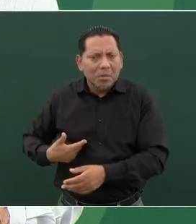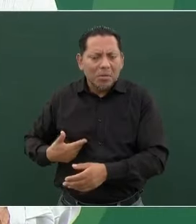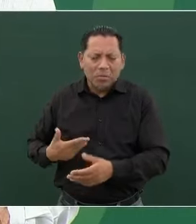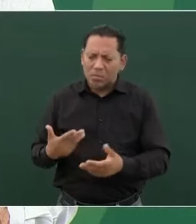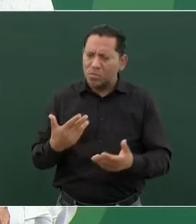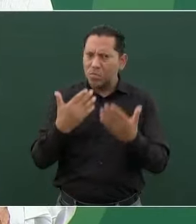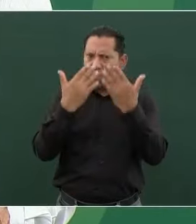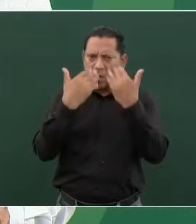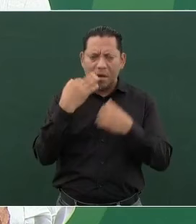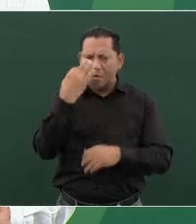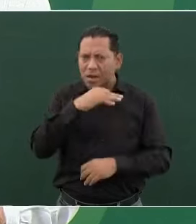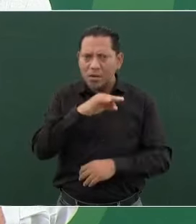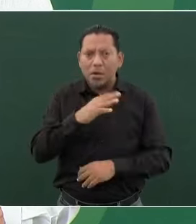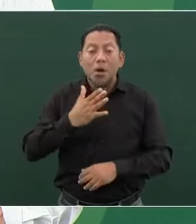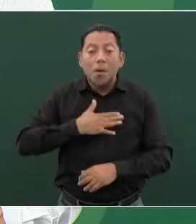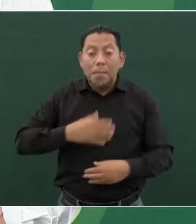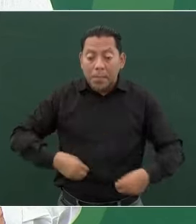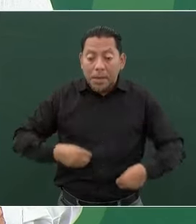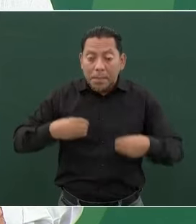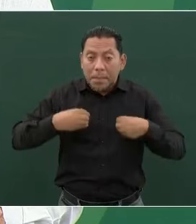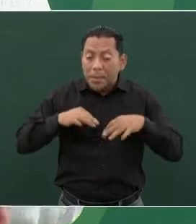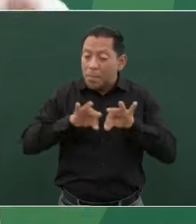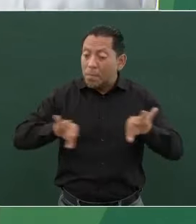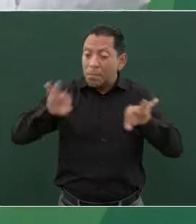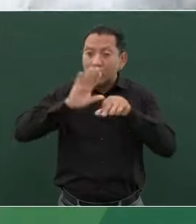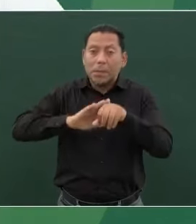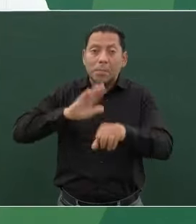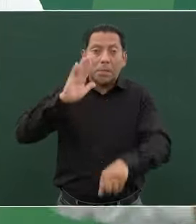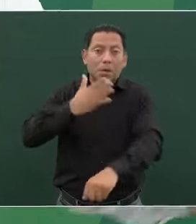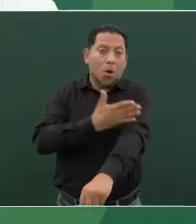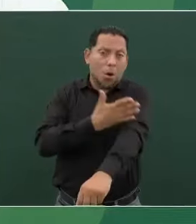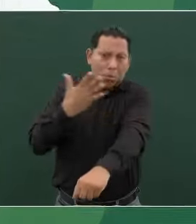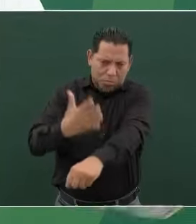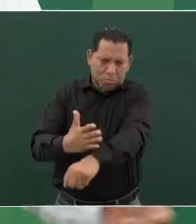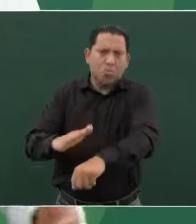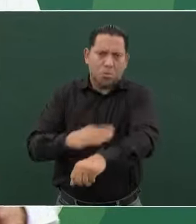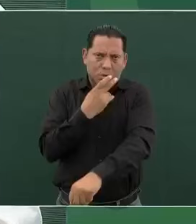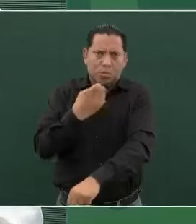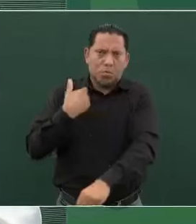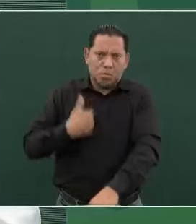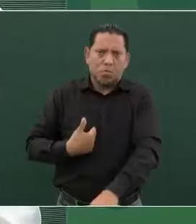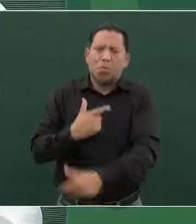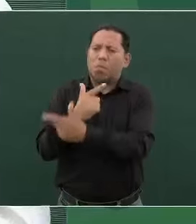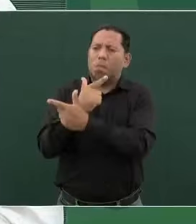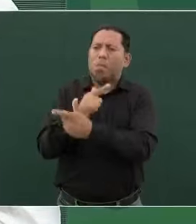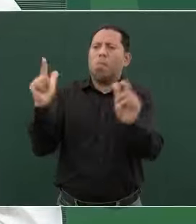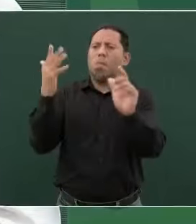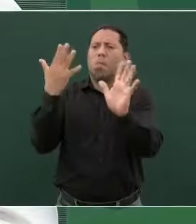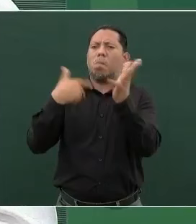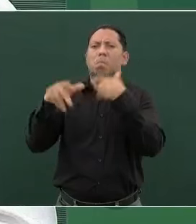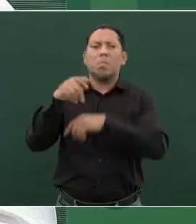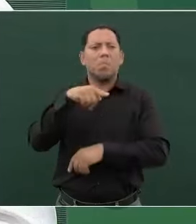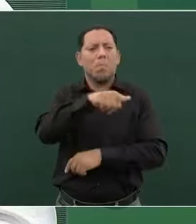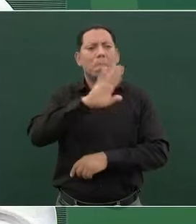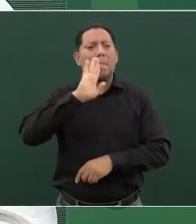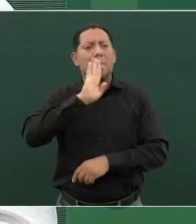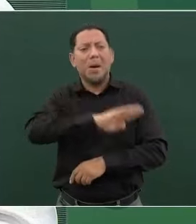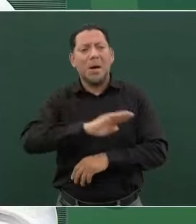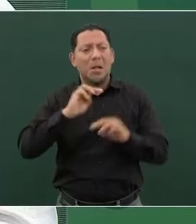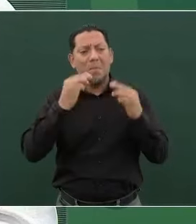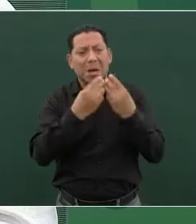ha sido mi honestidad. Por eso puedo hablar con libertad y enfrentar a la mafia.